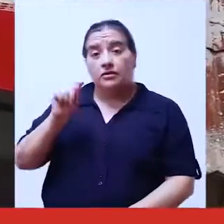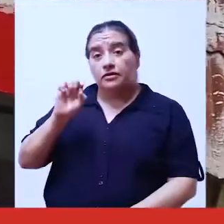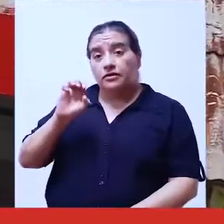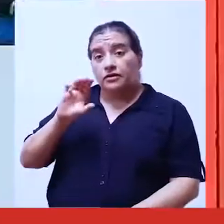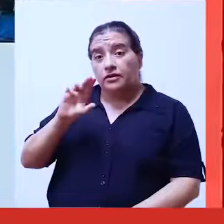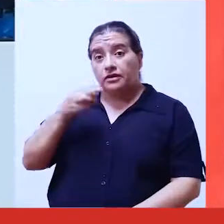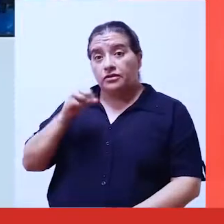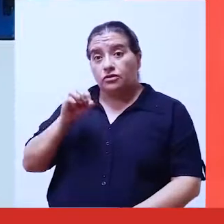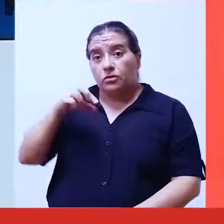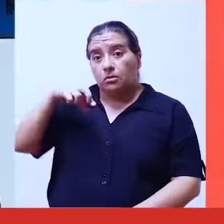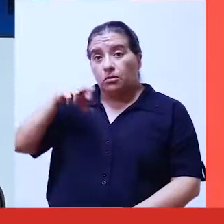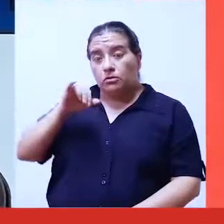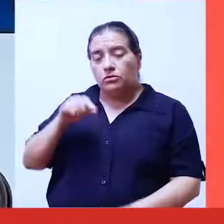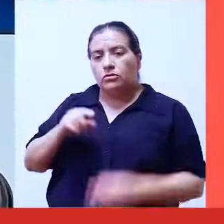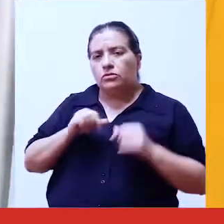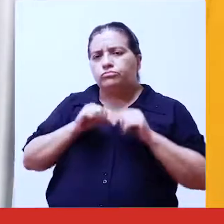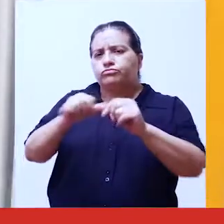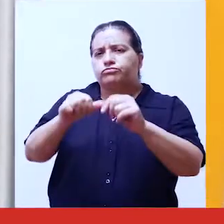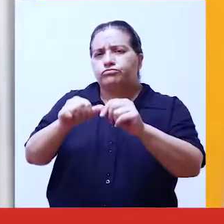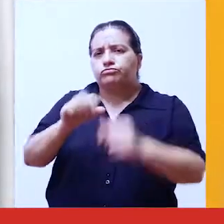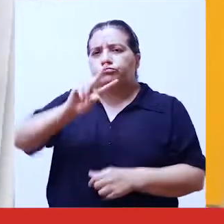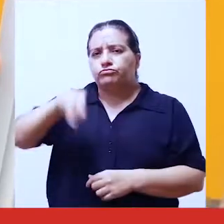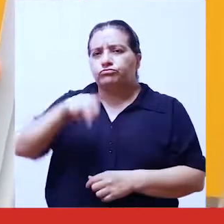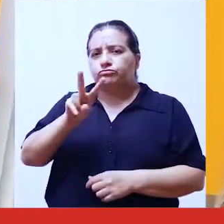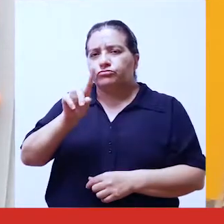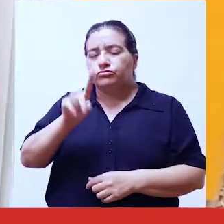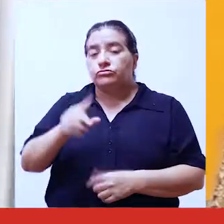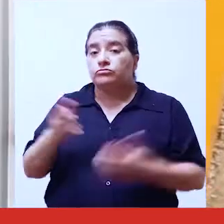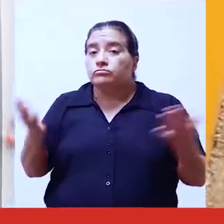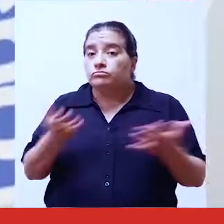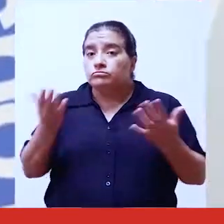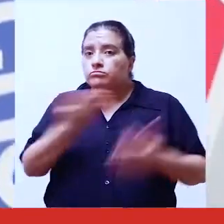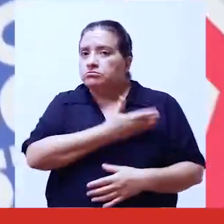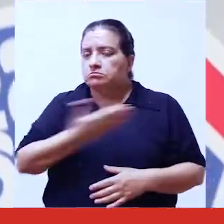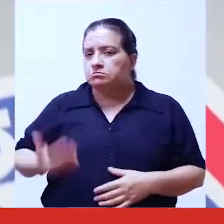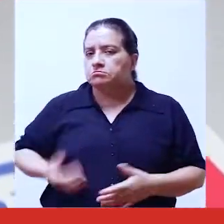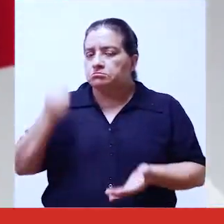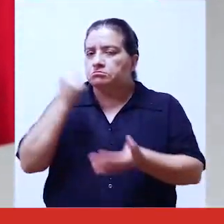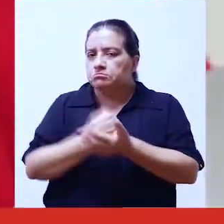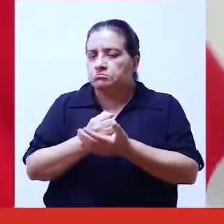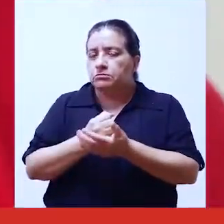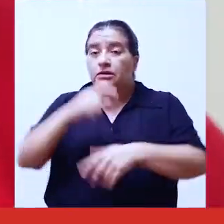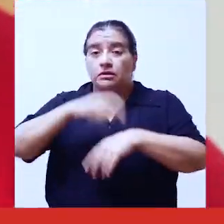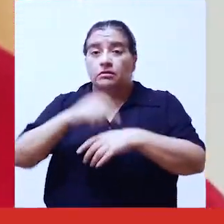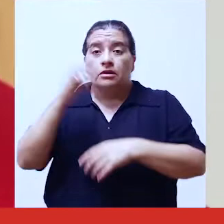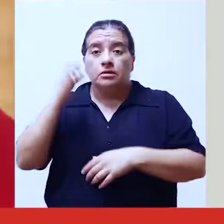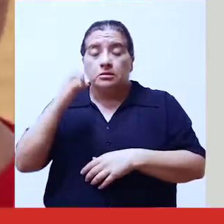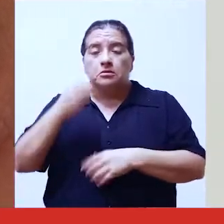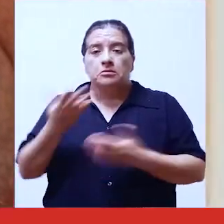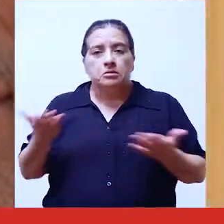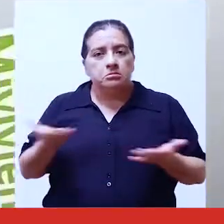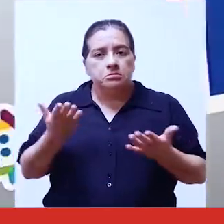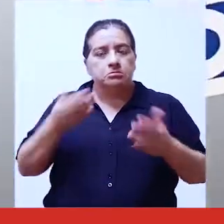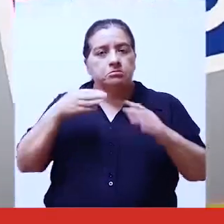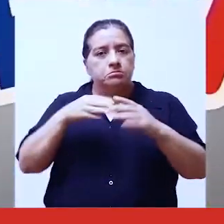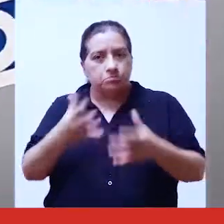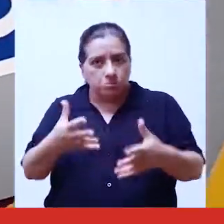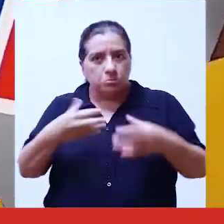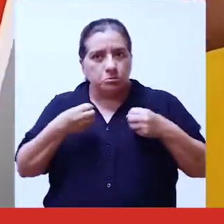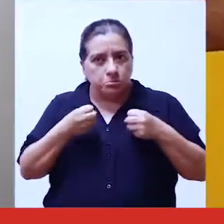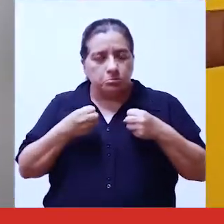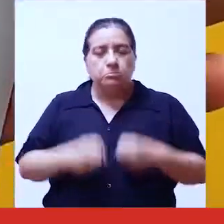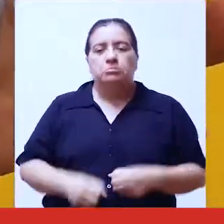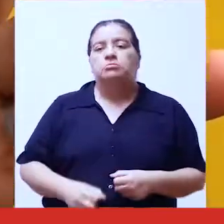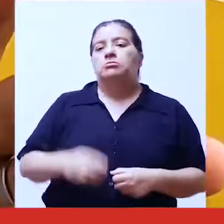Beneficios de techo propio hasta el 2021 Los incentivos que el gobierno aprobó durante el estado de emergencia para fomentar el acceso a techo